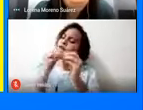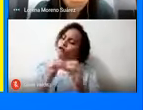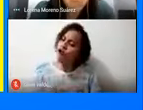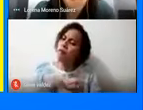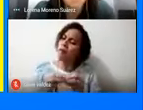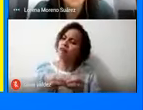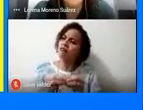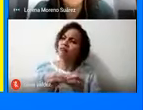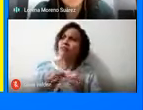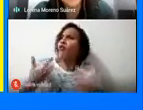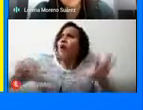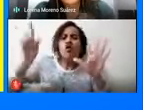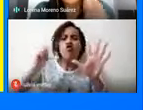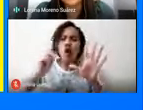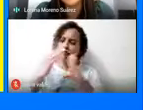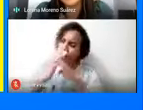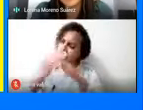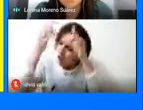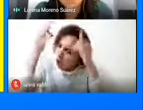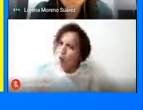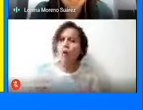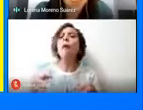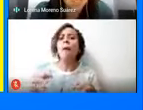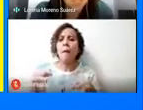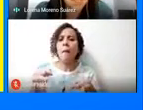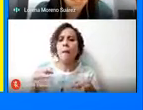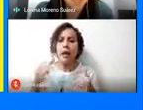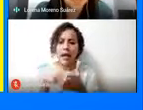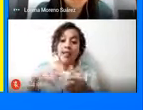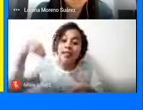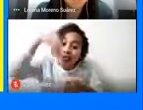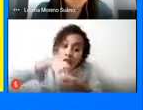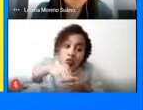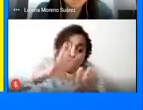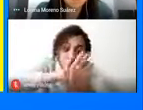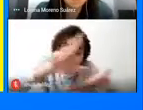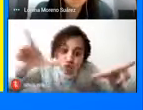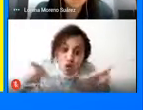para que haya seguridad turística dentro del destino.